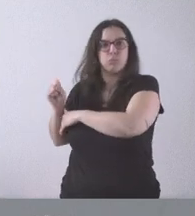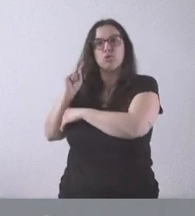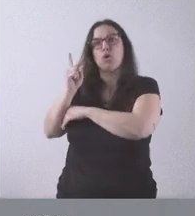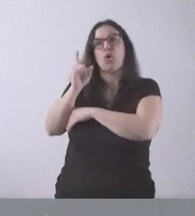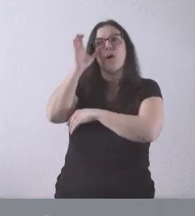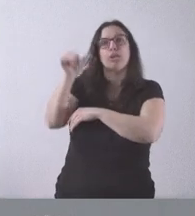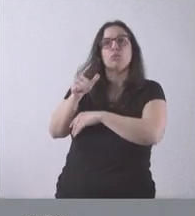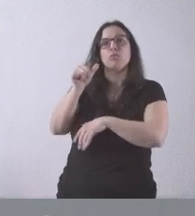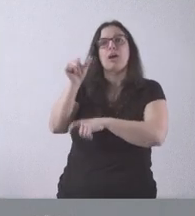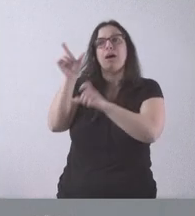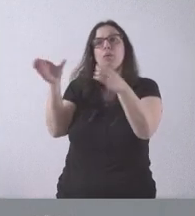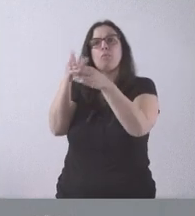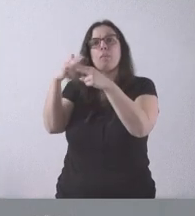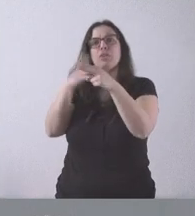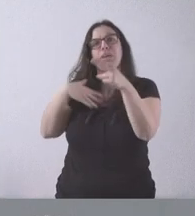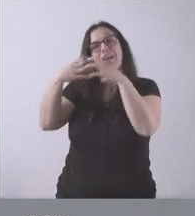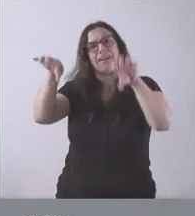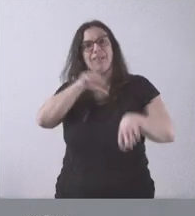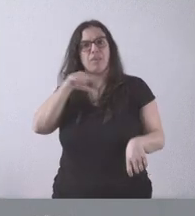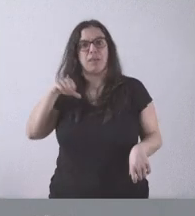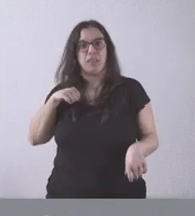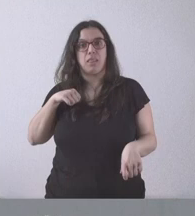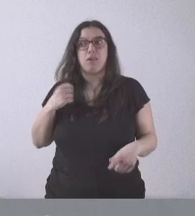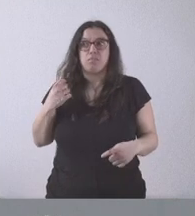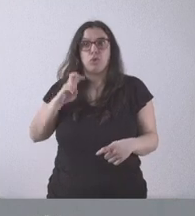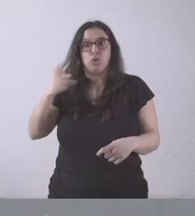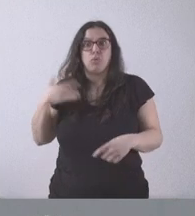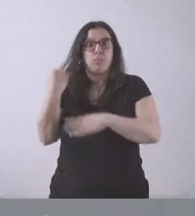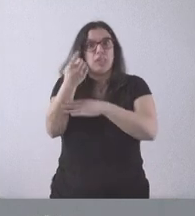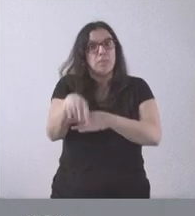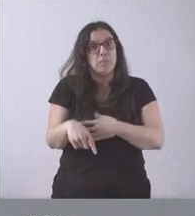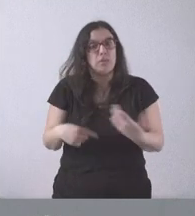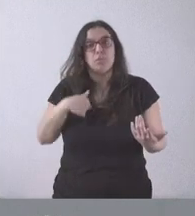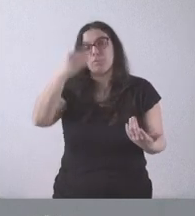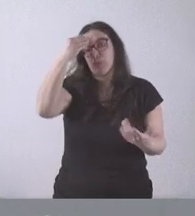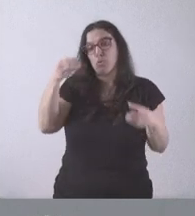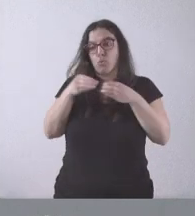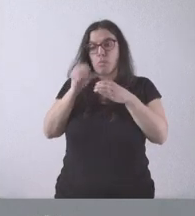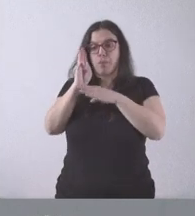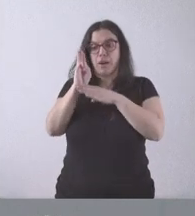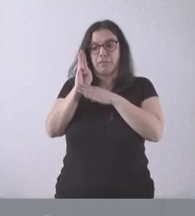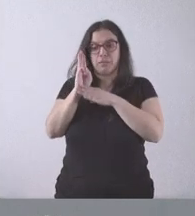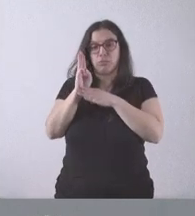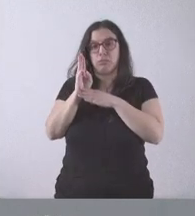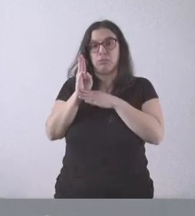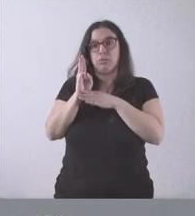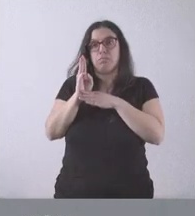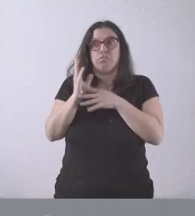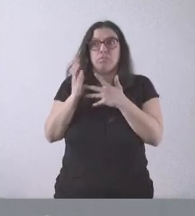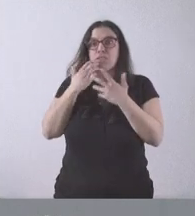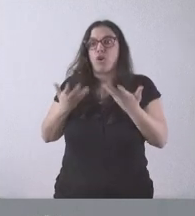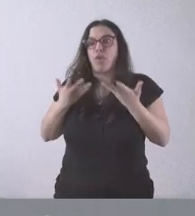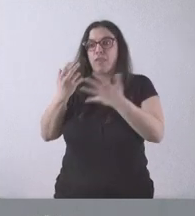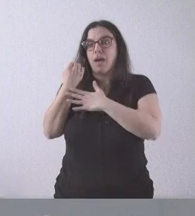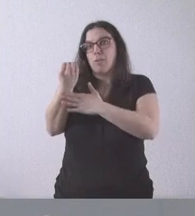escuchando al resto, que también ponen algunas condiciones para estos apoyos. Yo también entiendo que un grupo parlamentario, cuando ofrece dar un apoyo,